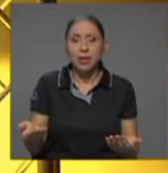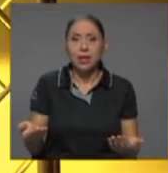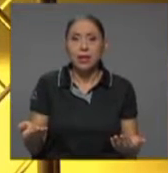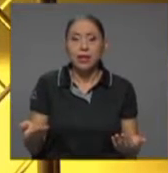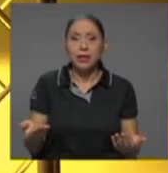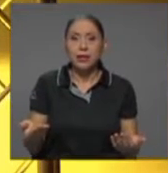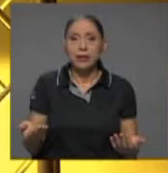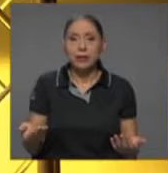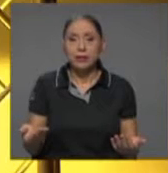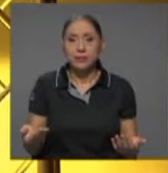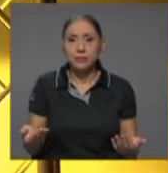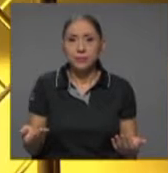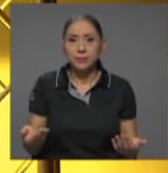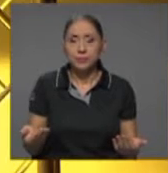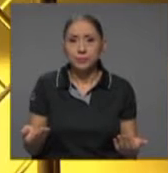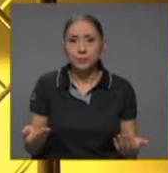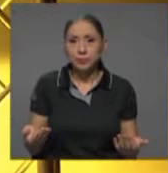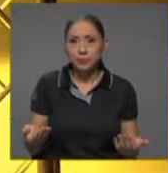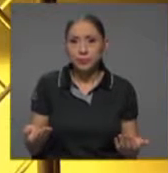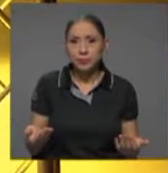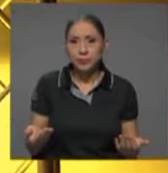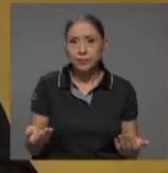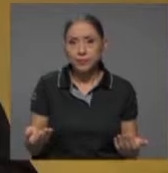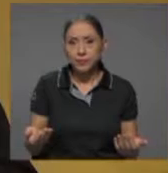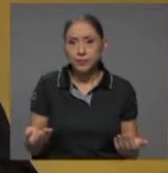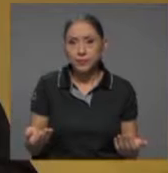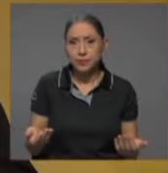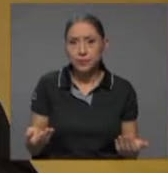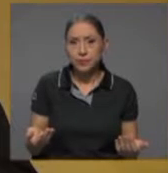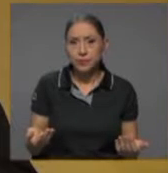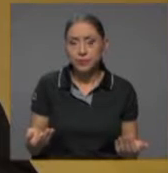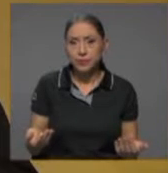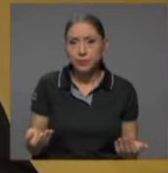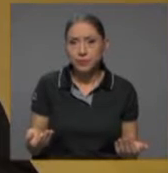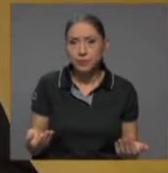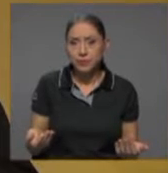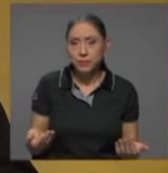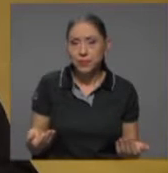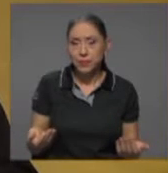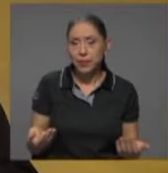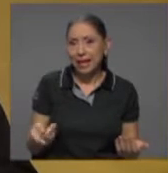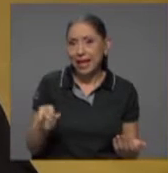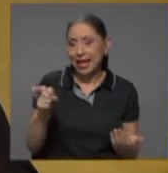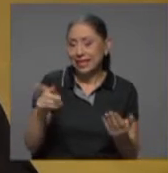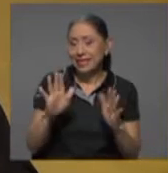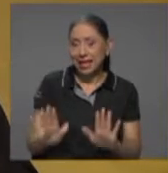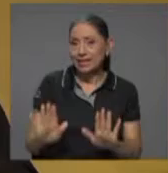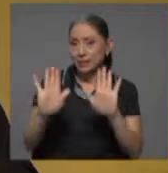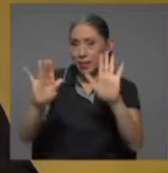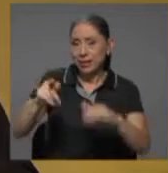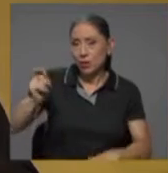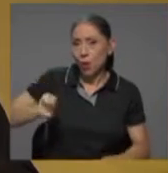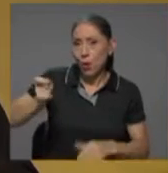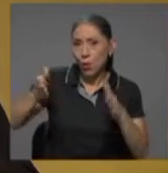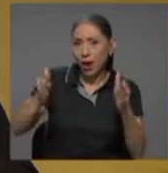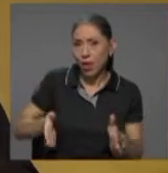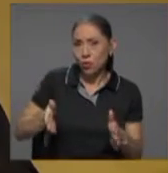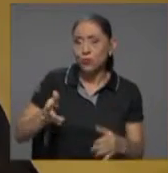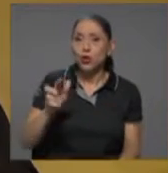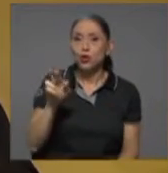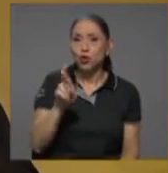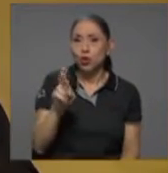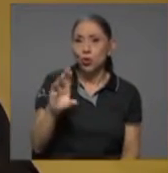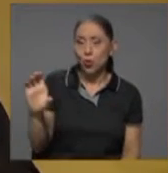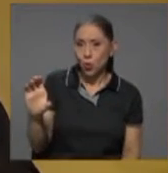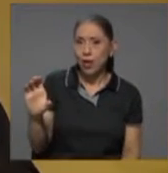espléndido que es Don Rodrigo Cubero ha